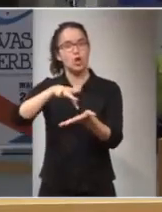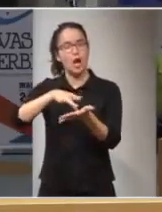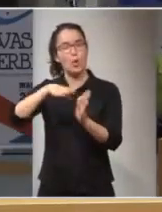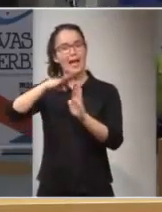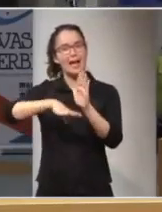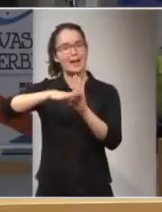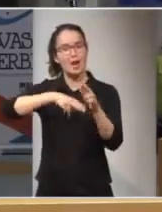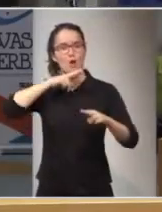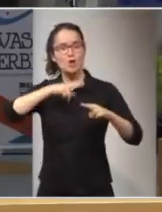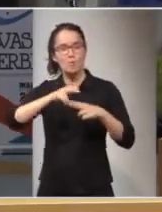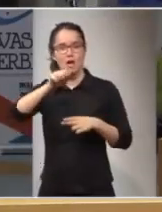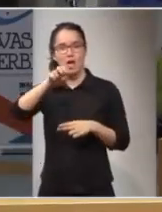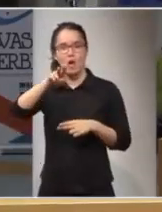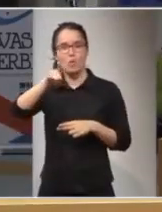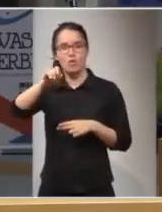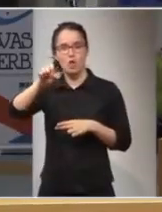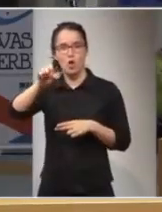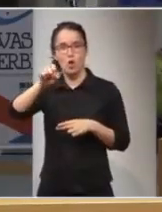canal que se llama AudioUNED.